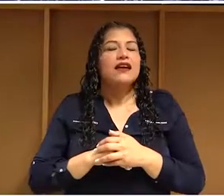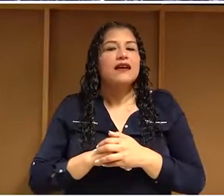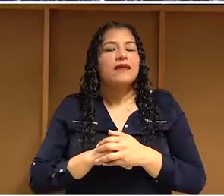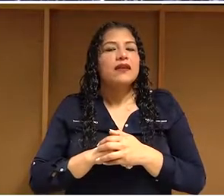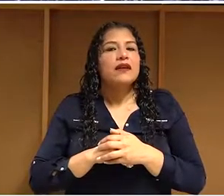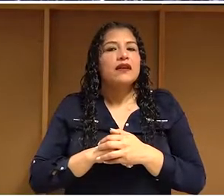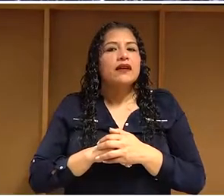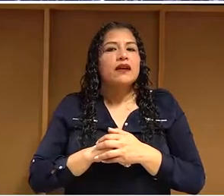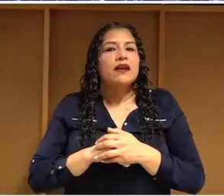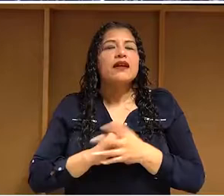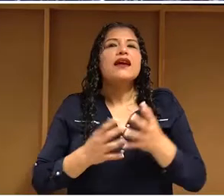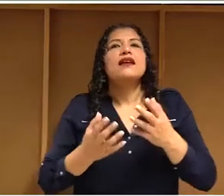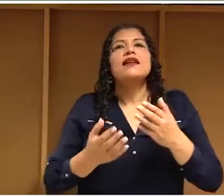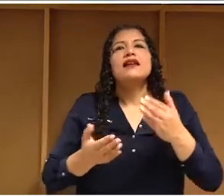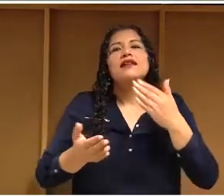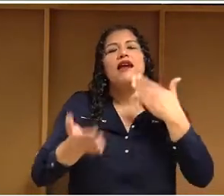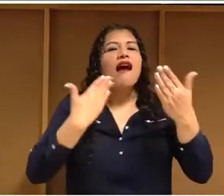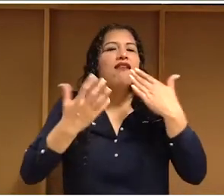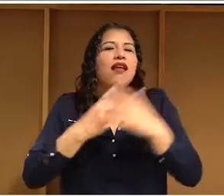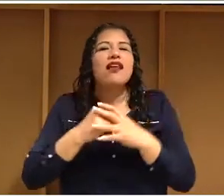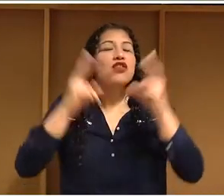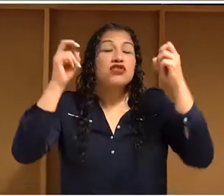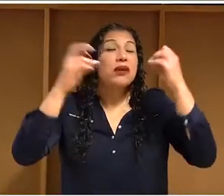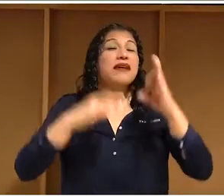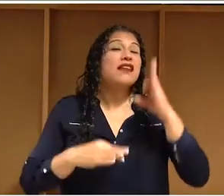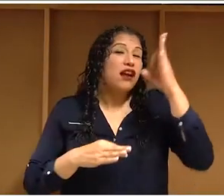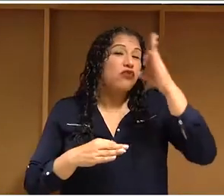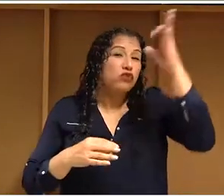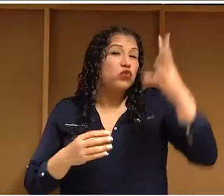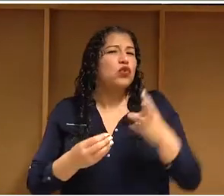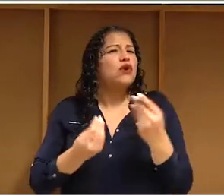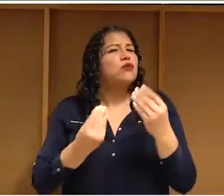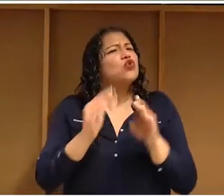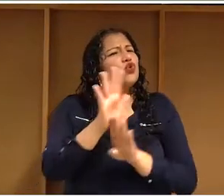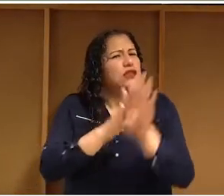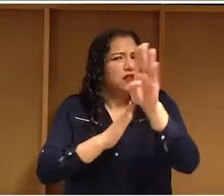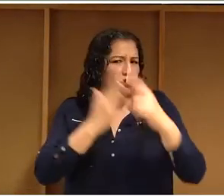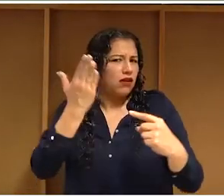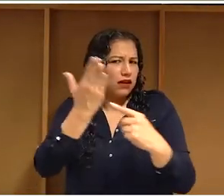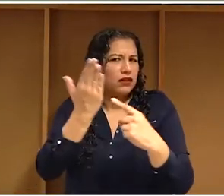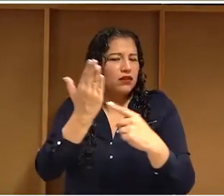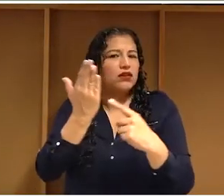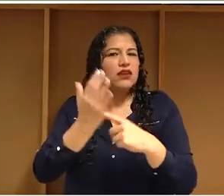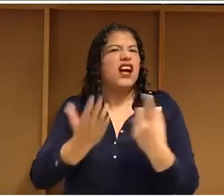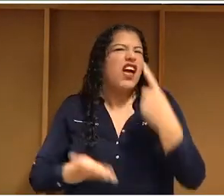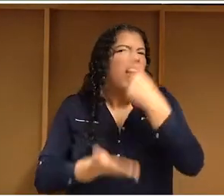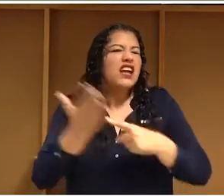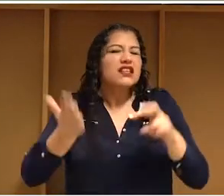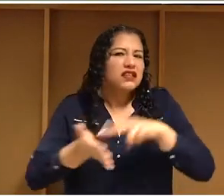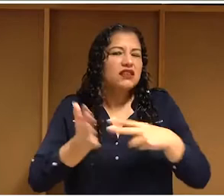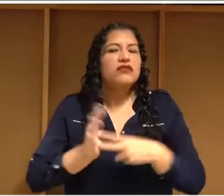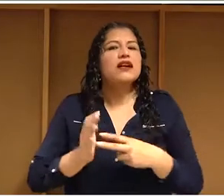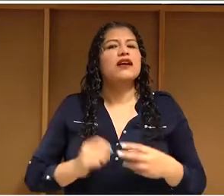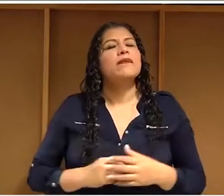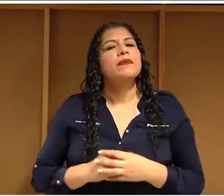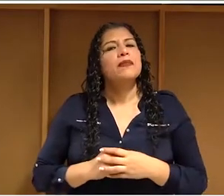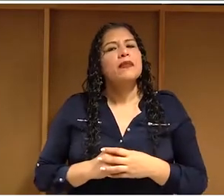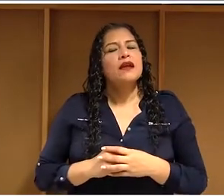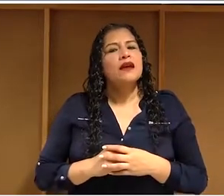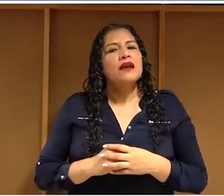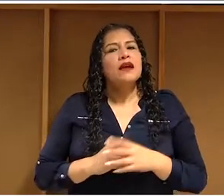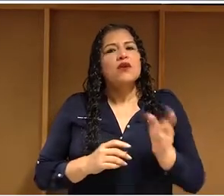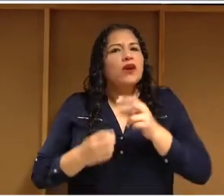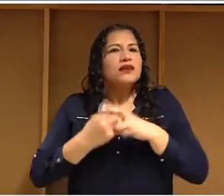metáfora futurista de la Matrix. Yo creo que, realmente, cuando uno piensa en lo digital, la imagen que debería tener no es esto, no es esta